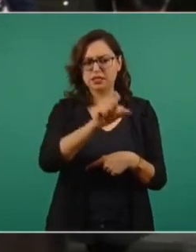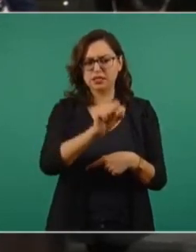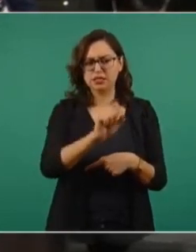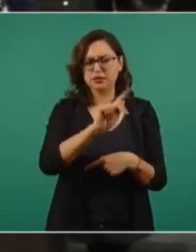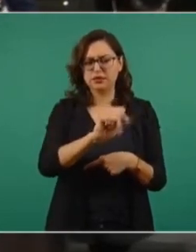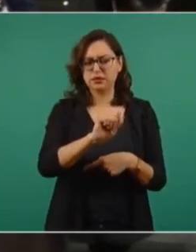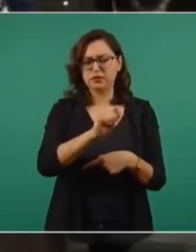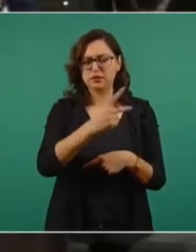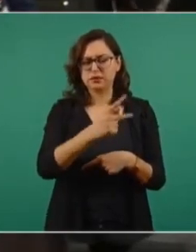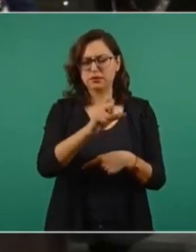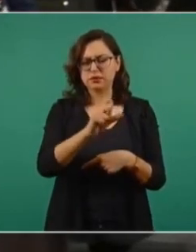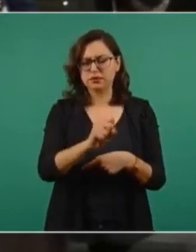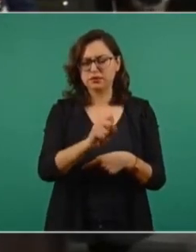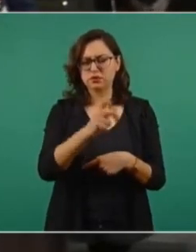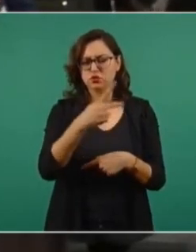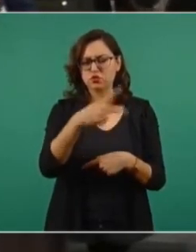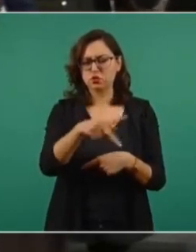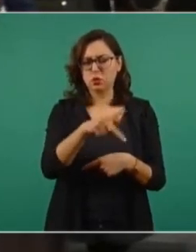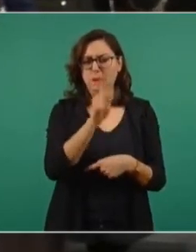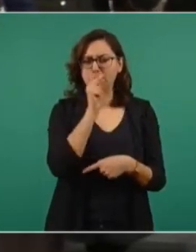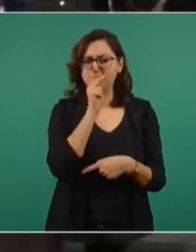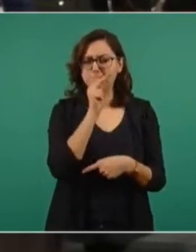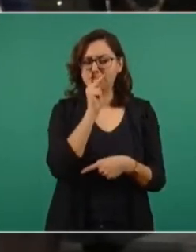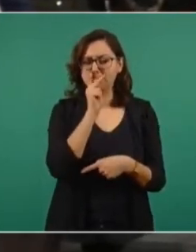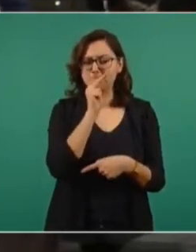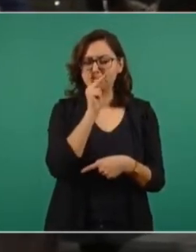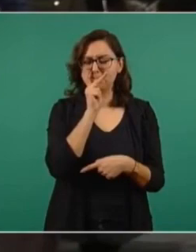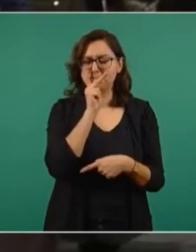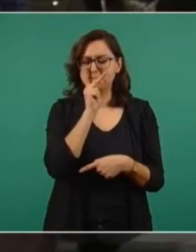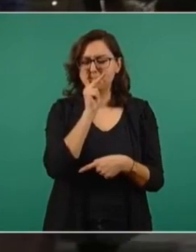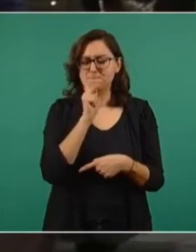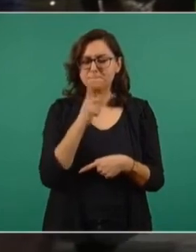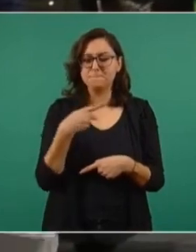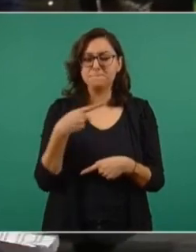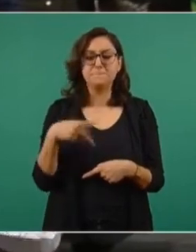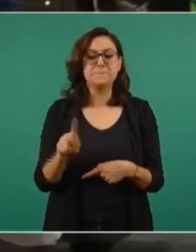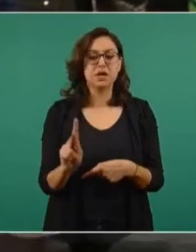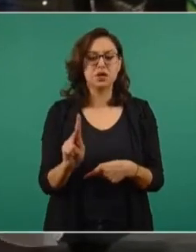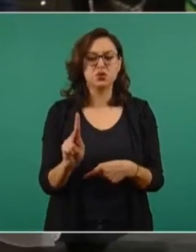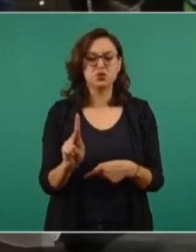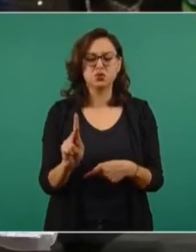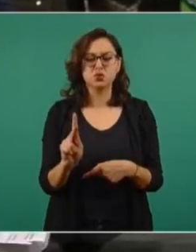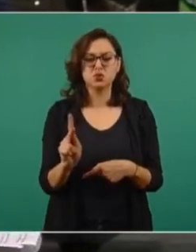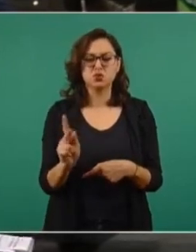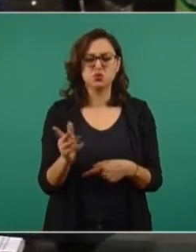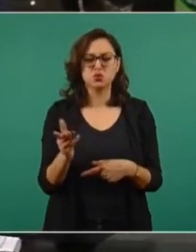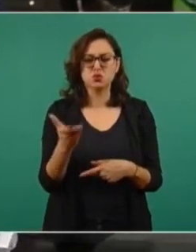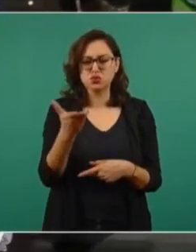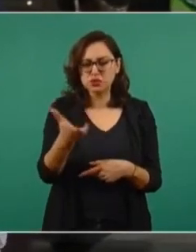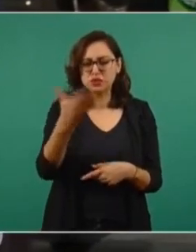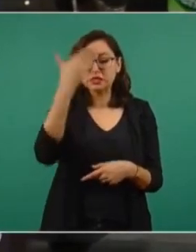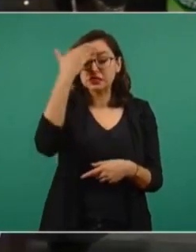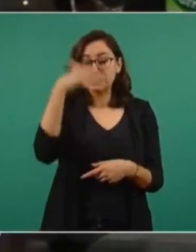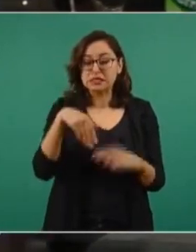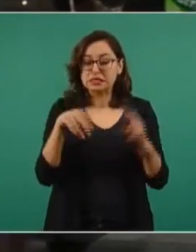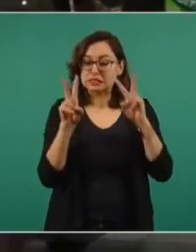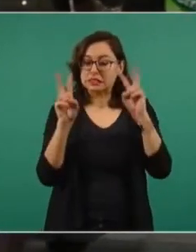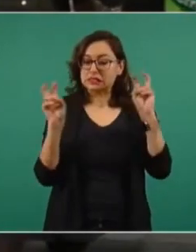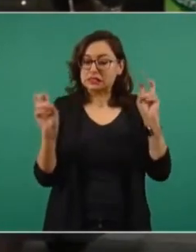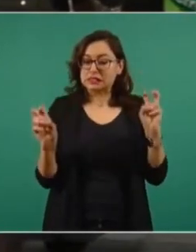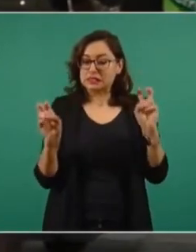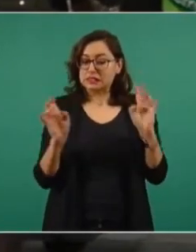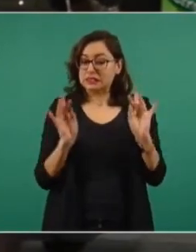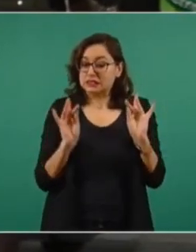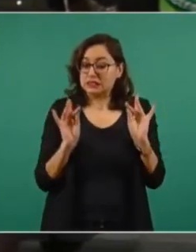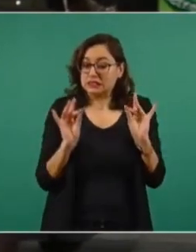Secretaría del Trabajo. Pero, presidente, usted sabe que este tema es muy delicado y